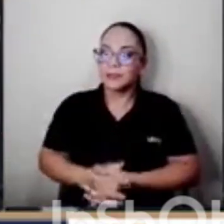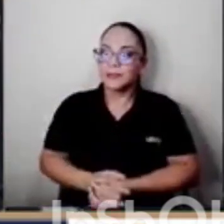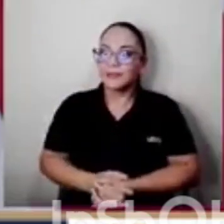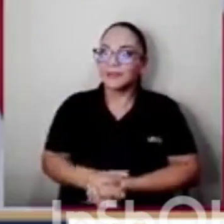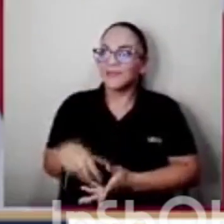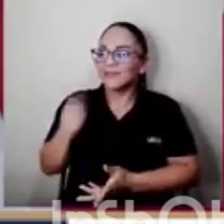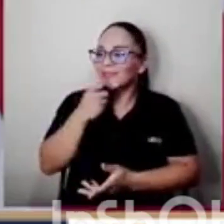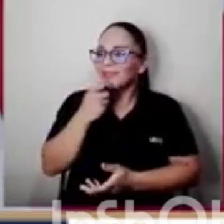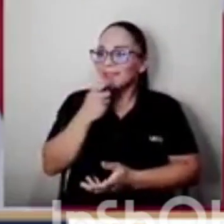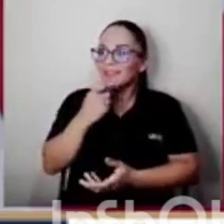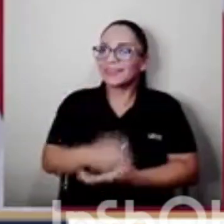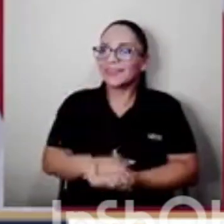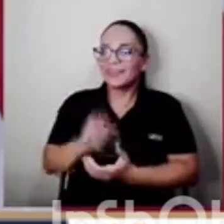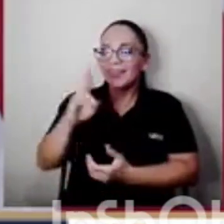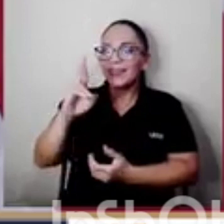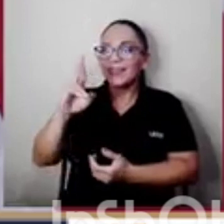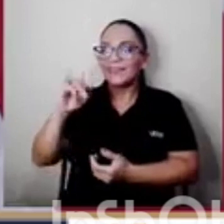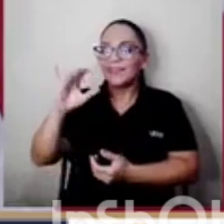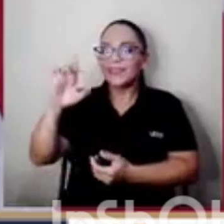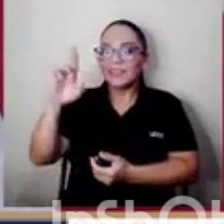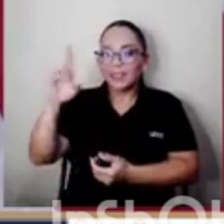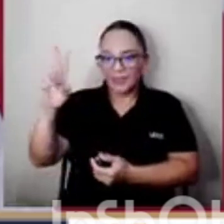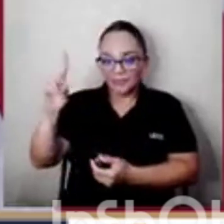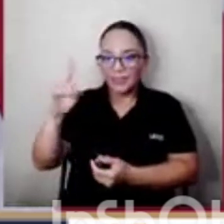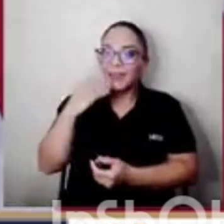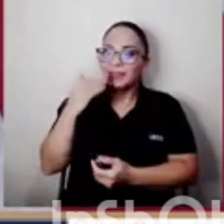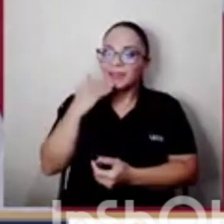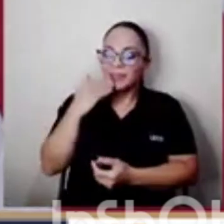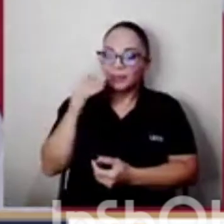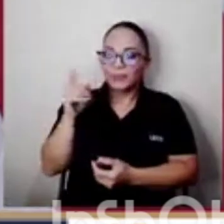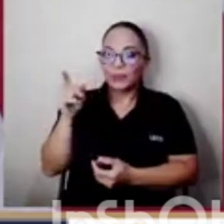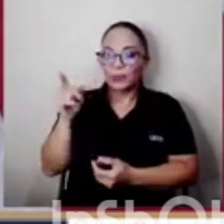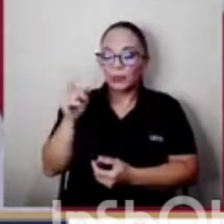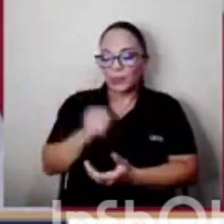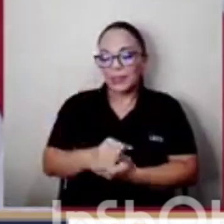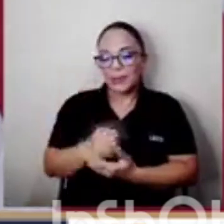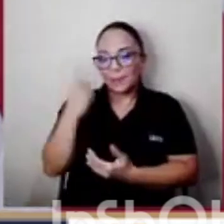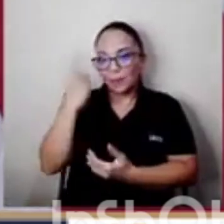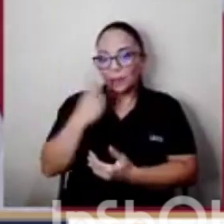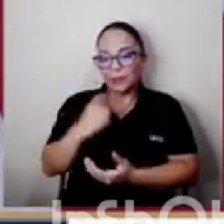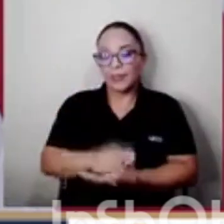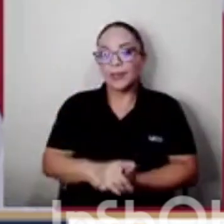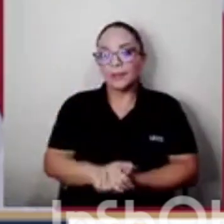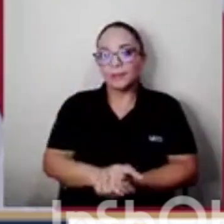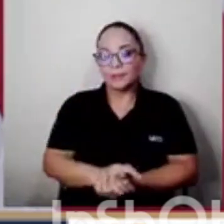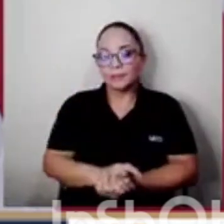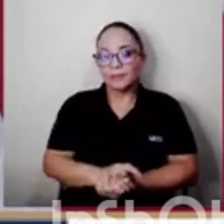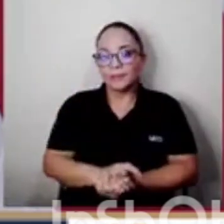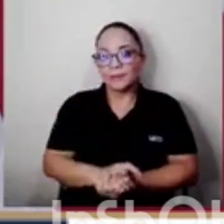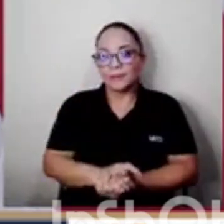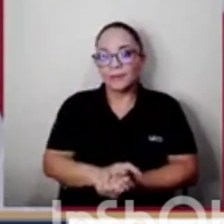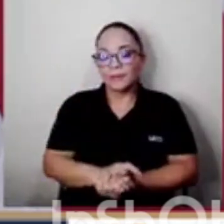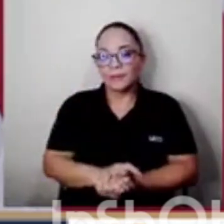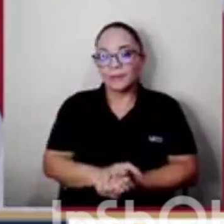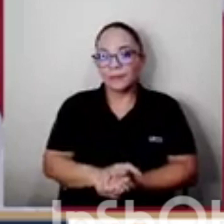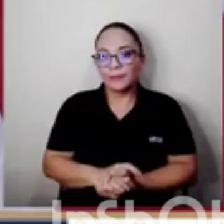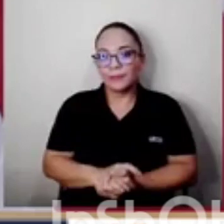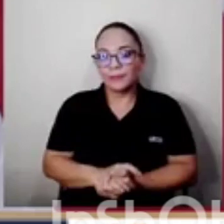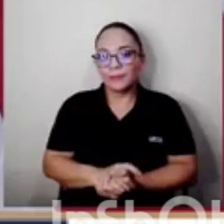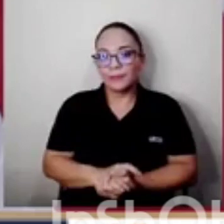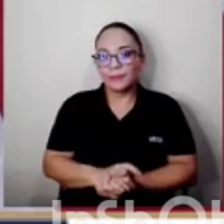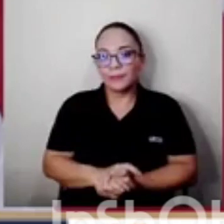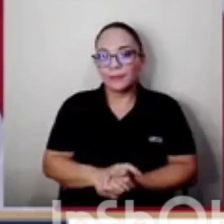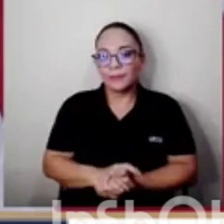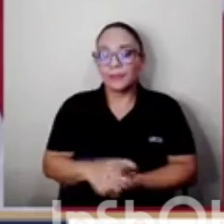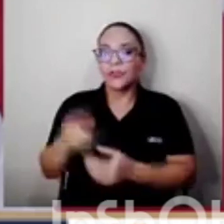Don Richard, gracias por la pregunta. Yo creo que lo voy a referir a mi larga intervención de casi 10 o 12 minutos. Al